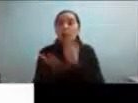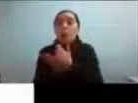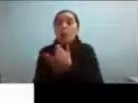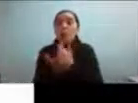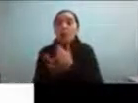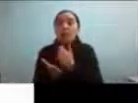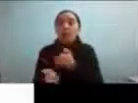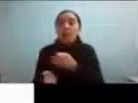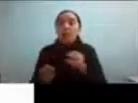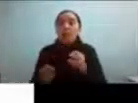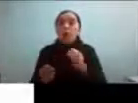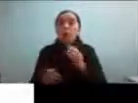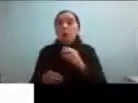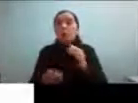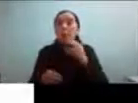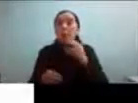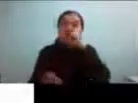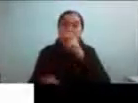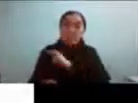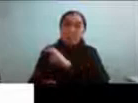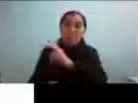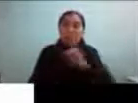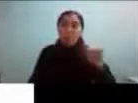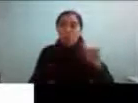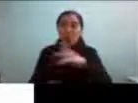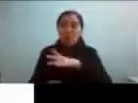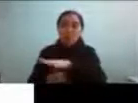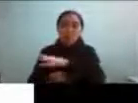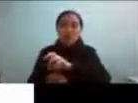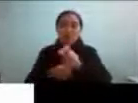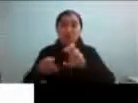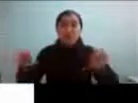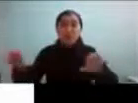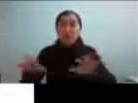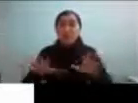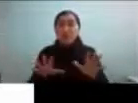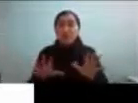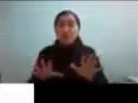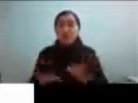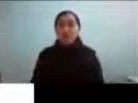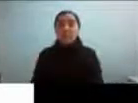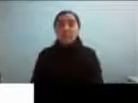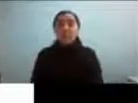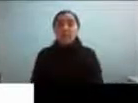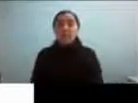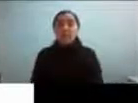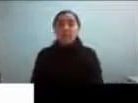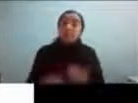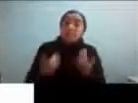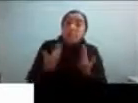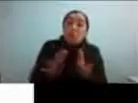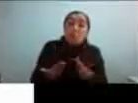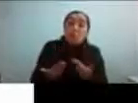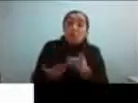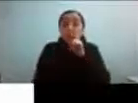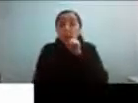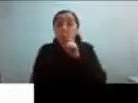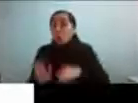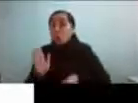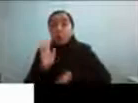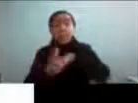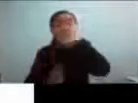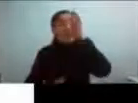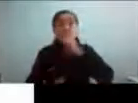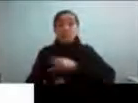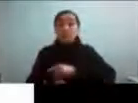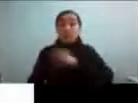autismo pero que se encuentran distribuidos normalmente en la población entonces nosotros tenemos que la mayor cantidad de la gente